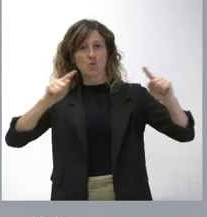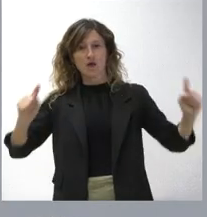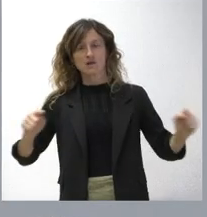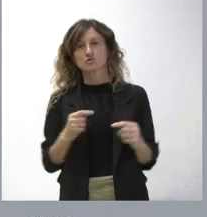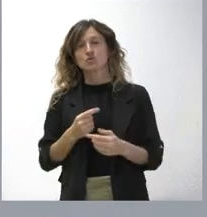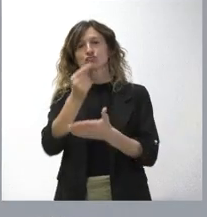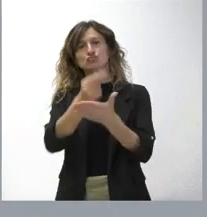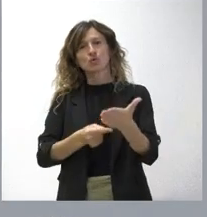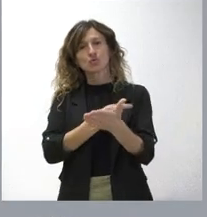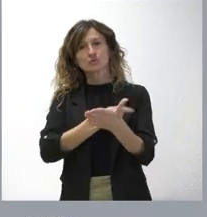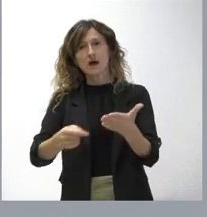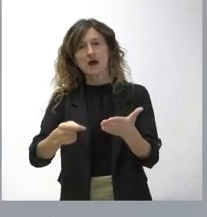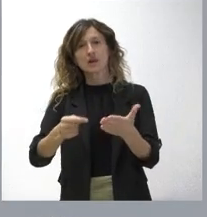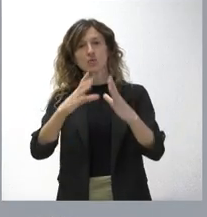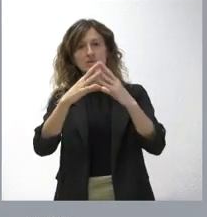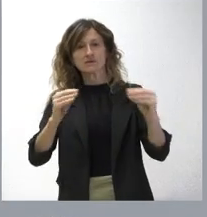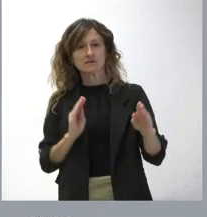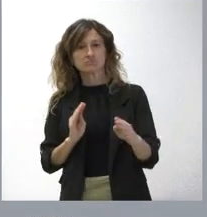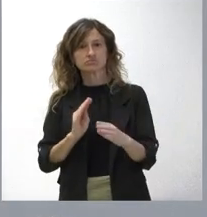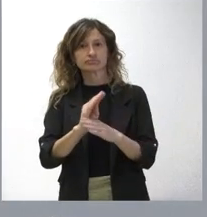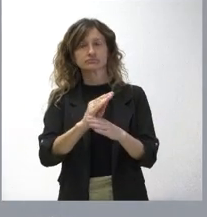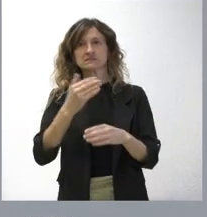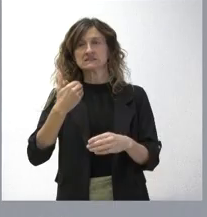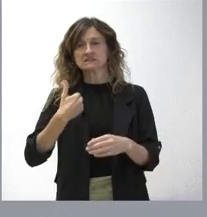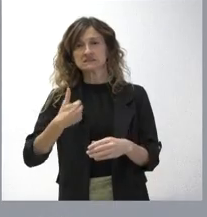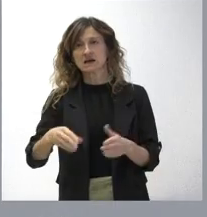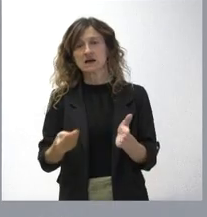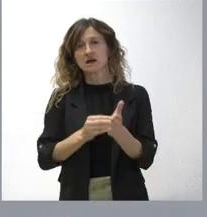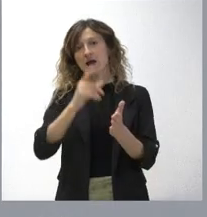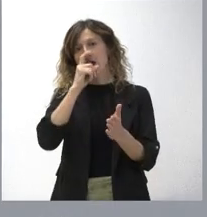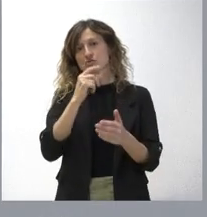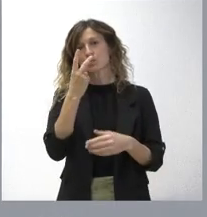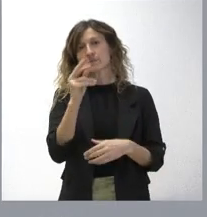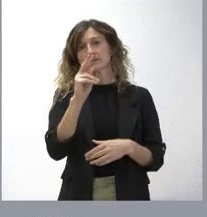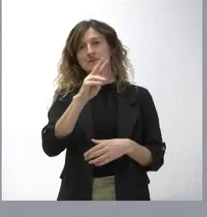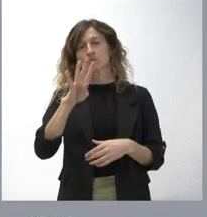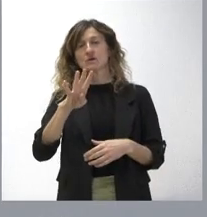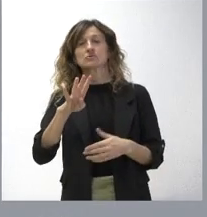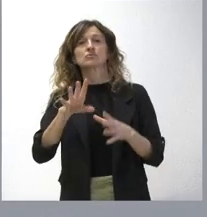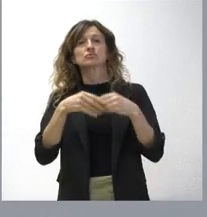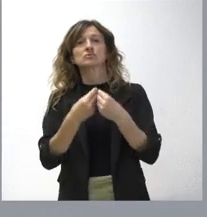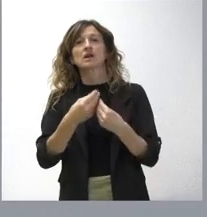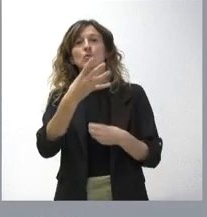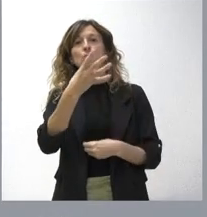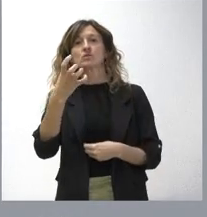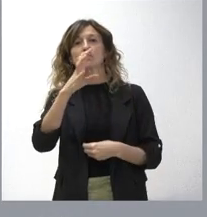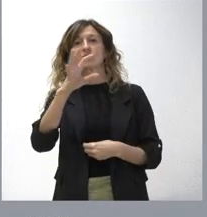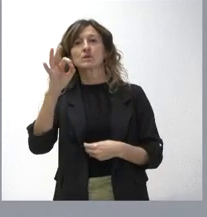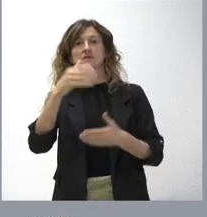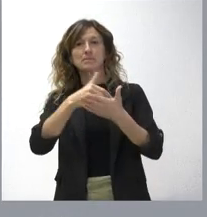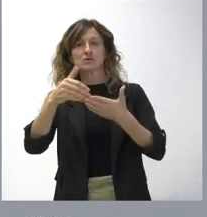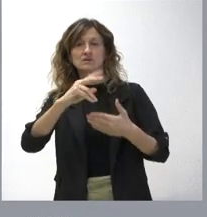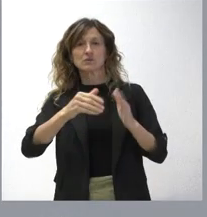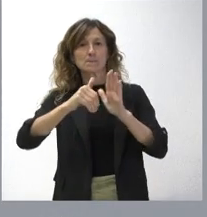importe total que ya habrán recibido las universidades incorporando estas cantidades relativas al año 2024 son más de 450 millones de euros